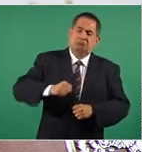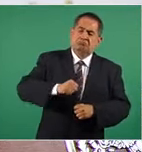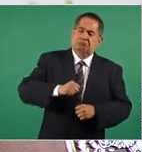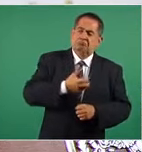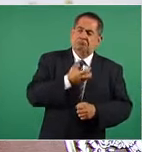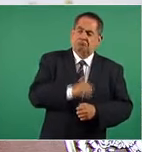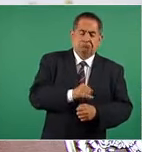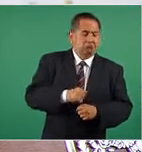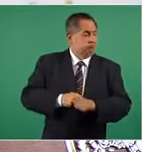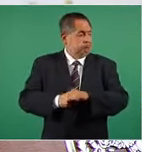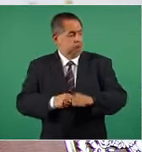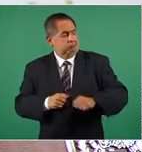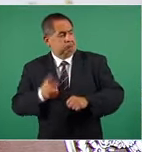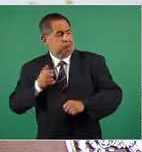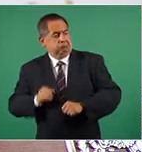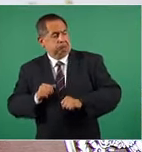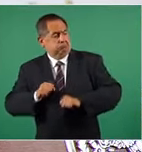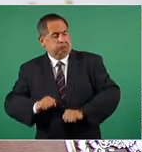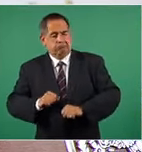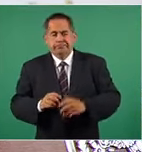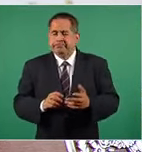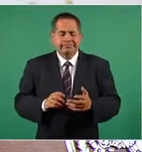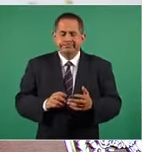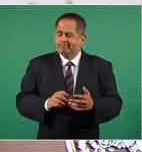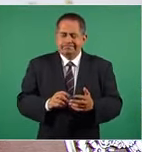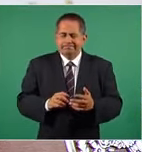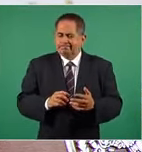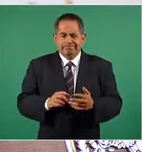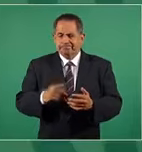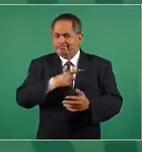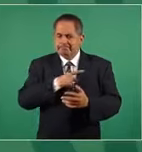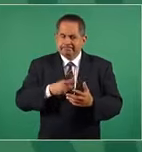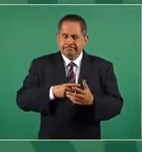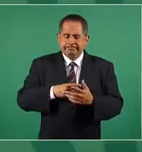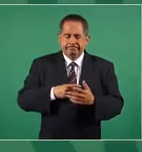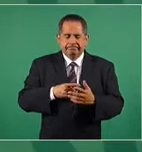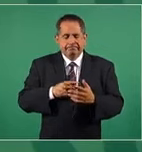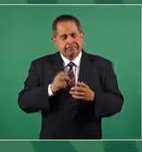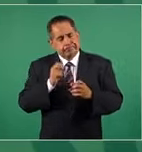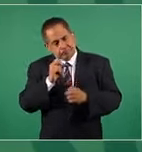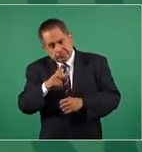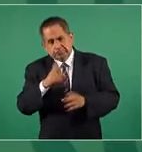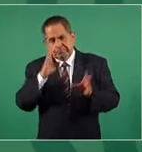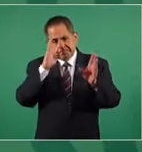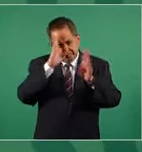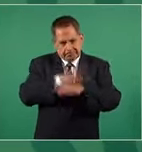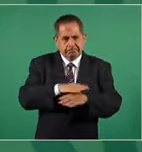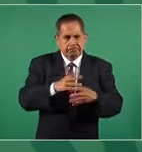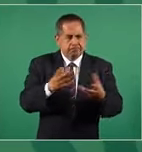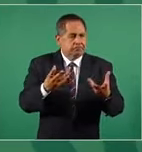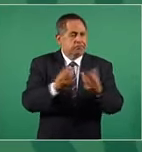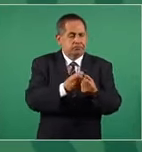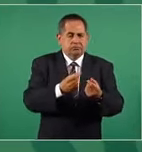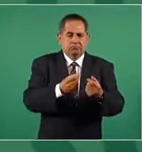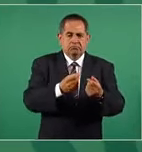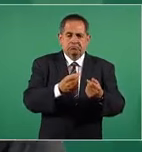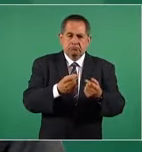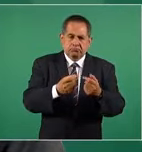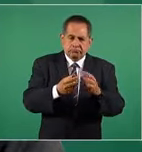irreductibles, hay que flexibilizarse, hay que llegar a un acuerdo,